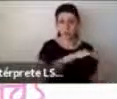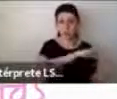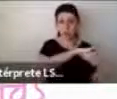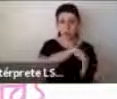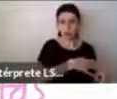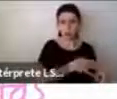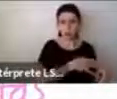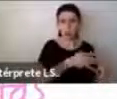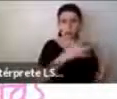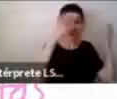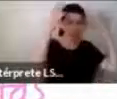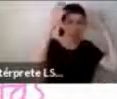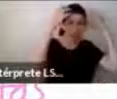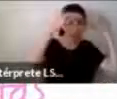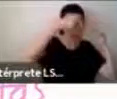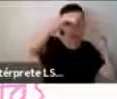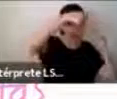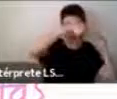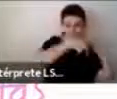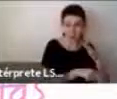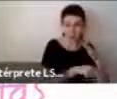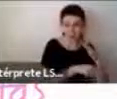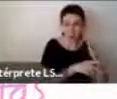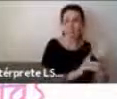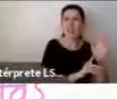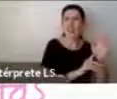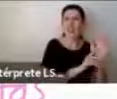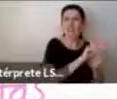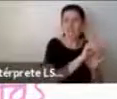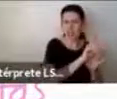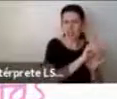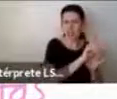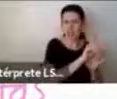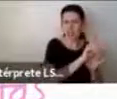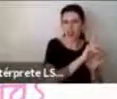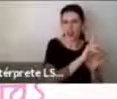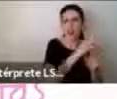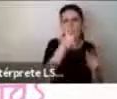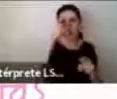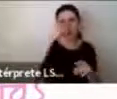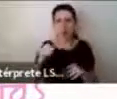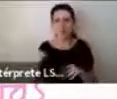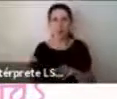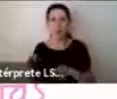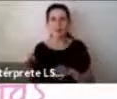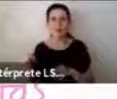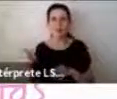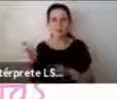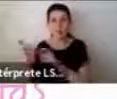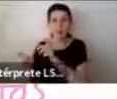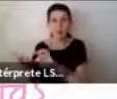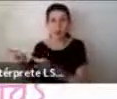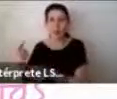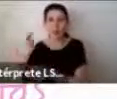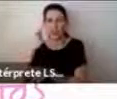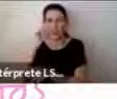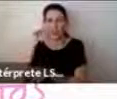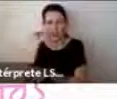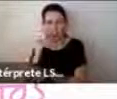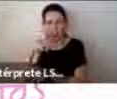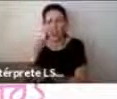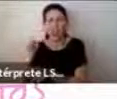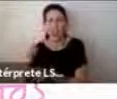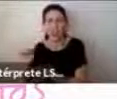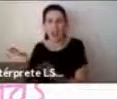pero realmente los especialistas del mismo niño son las personas que lo conocen desde toda la vida, o sea, que son los padres. Esos son los verdaderos